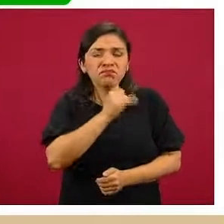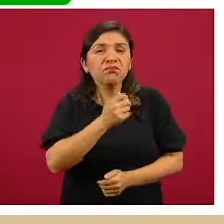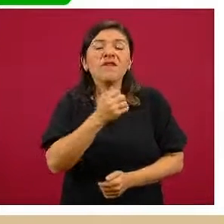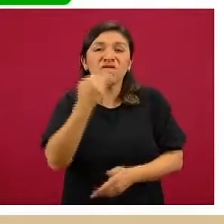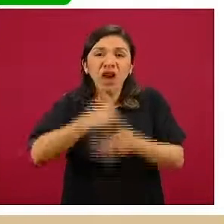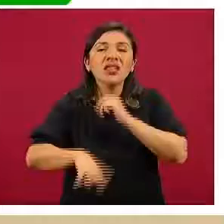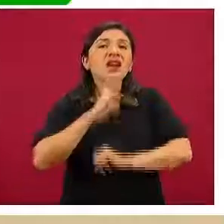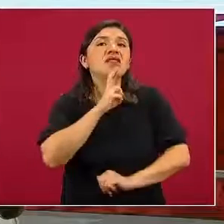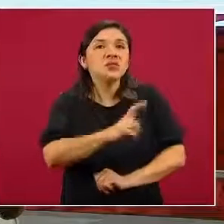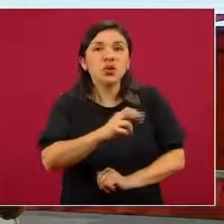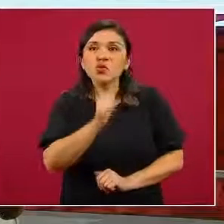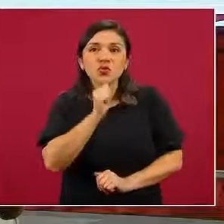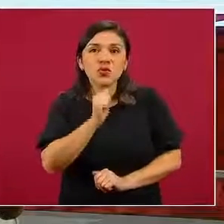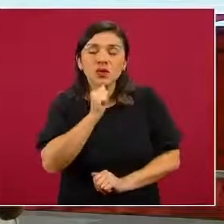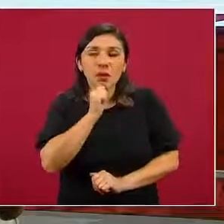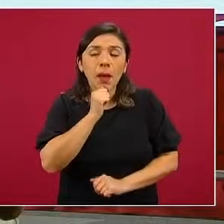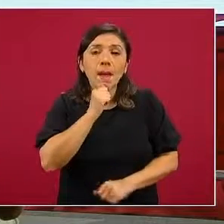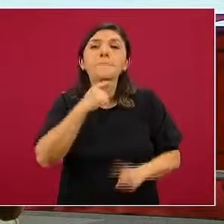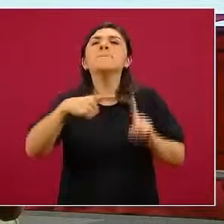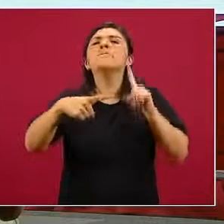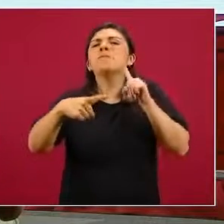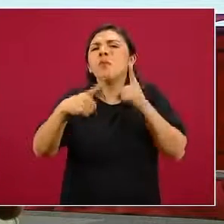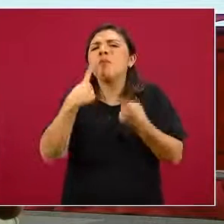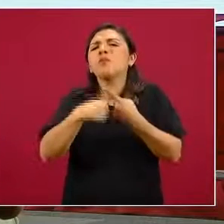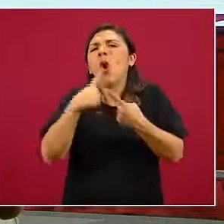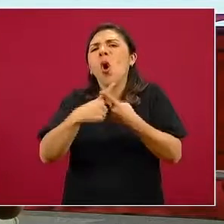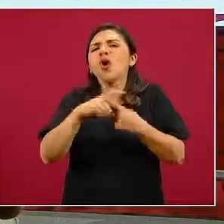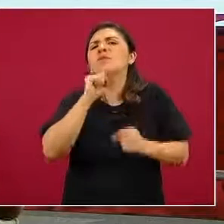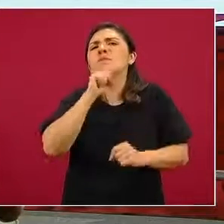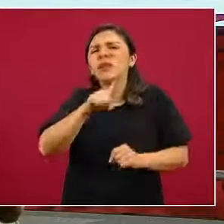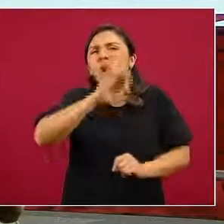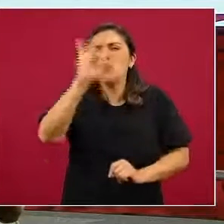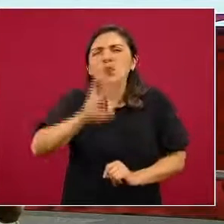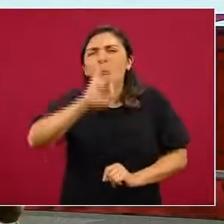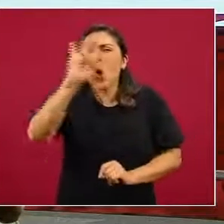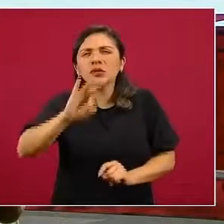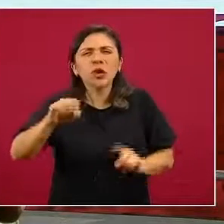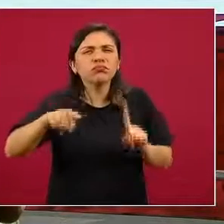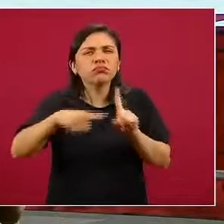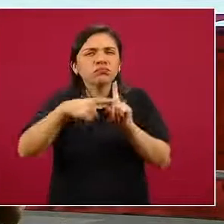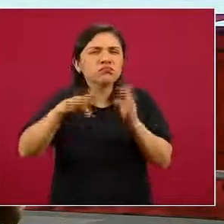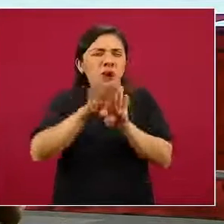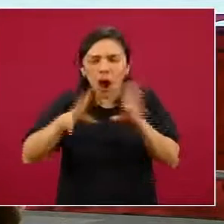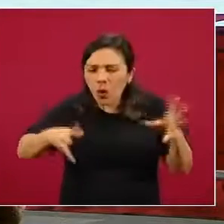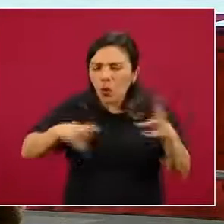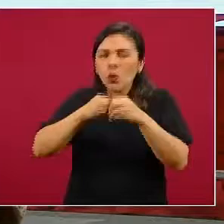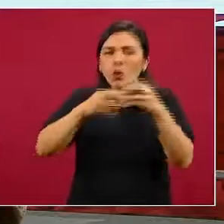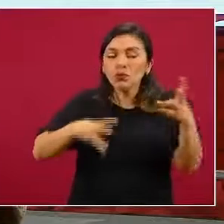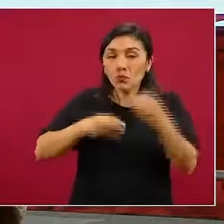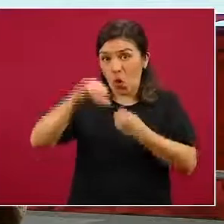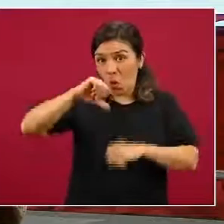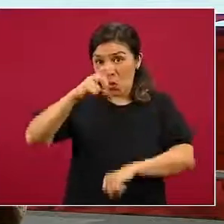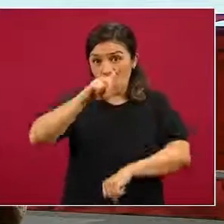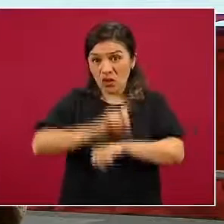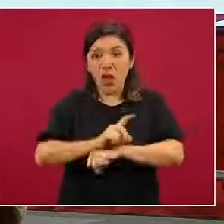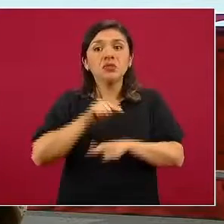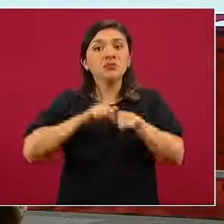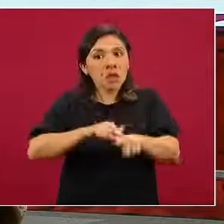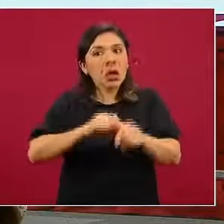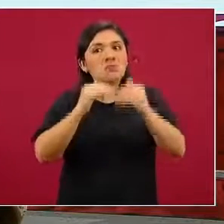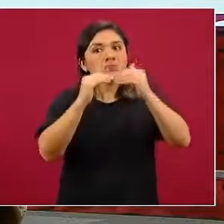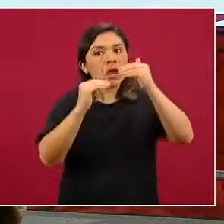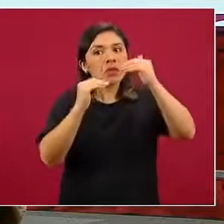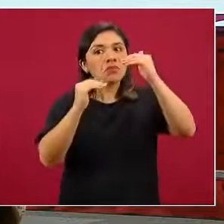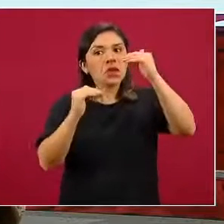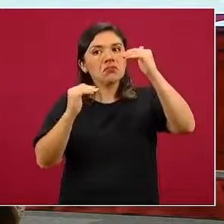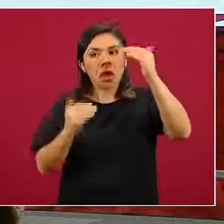pendiente de resultado multiplicado precisamente por ese porcentaje de positividad en cada semana. El día de hoy continuamos con un descenso